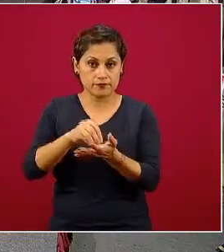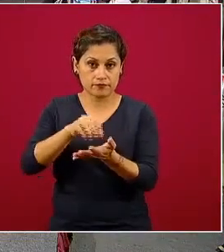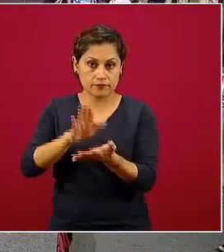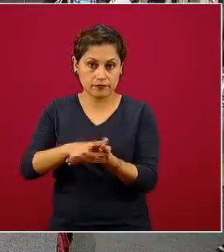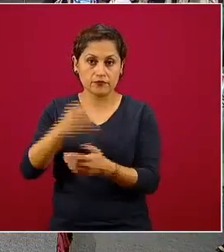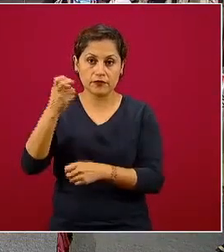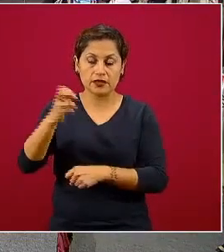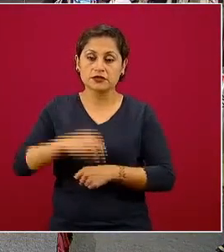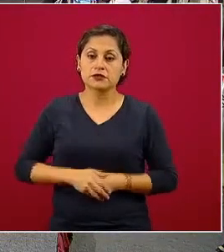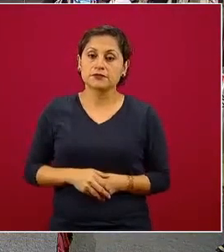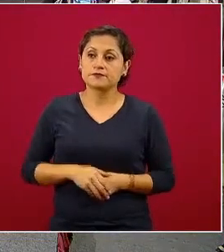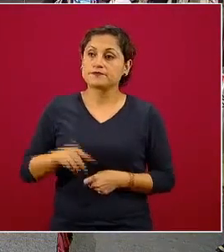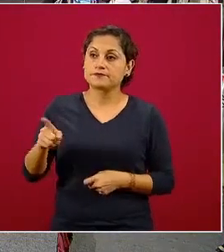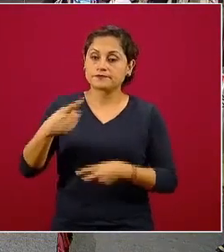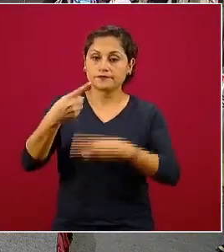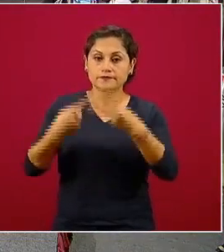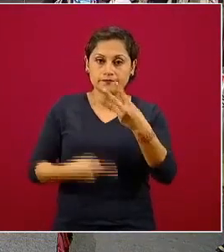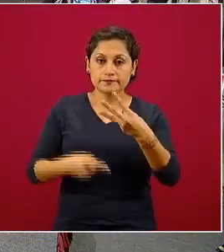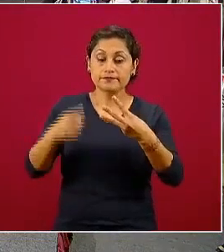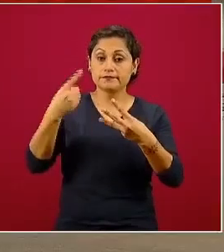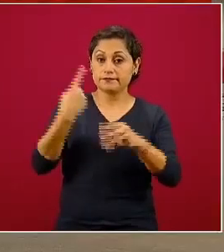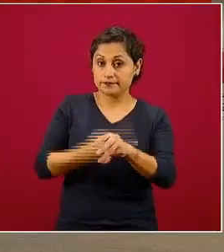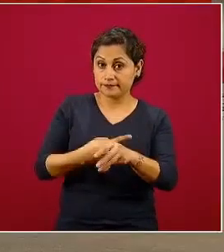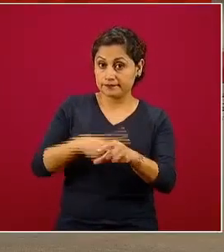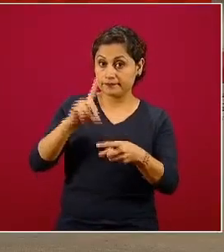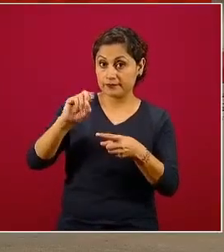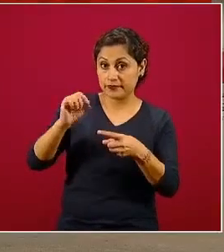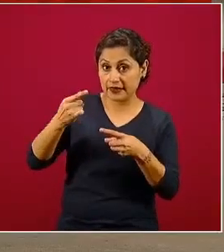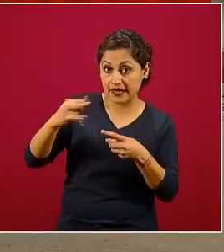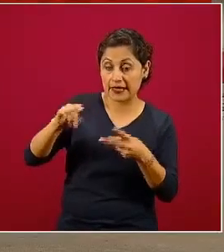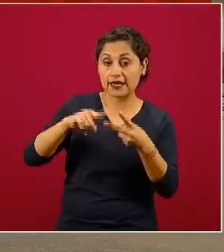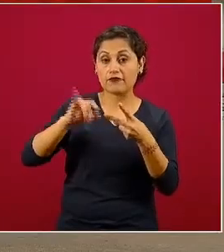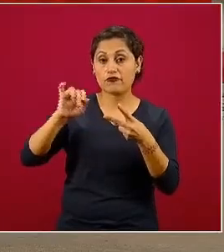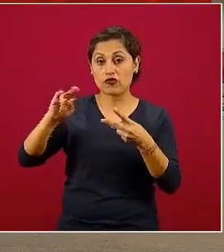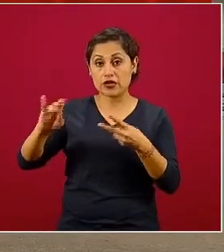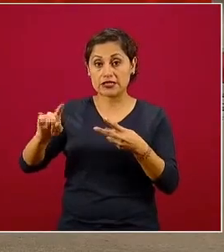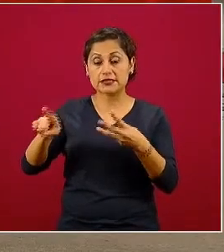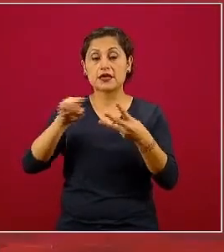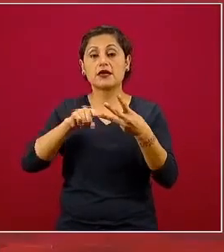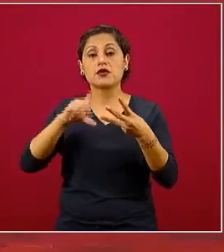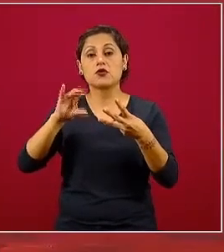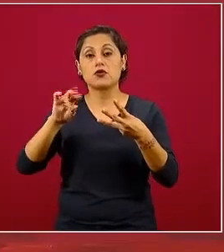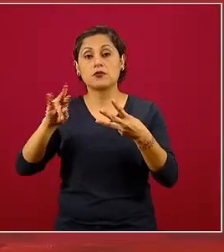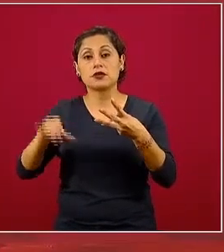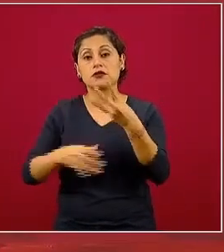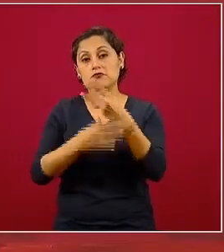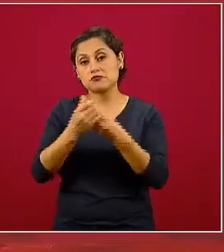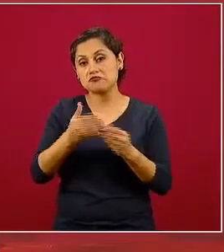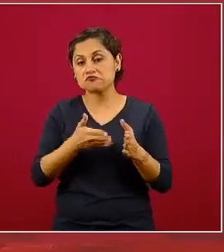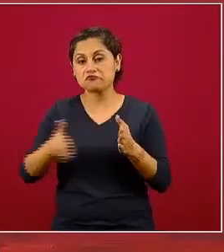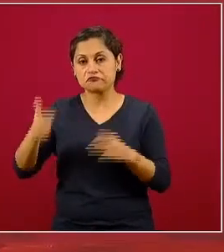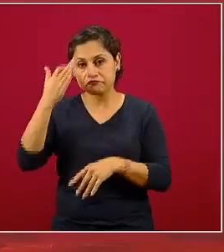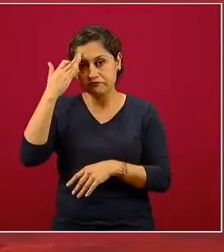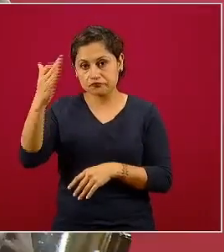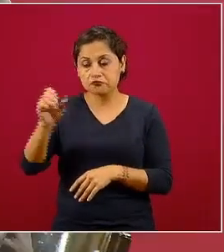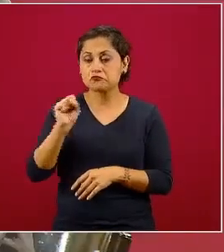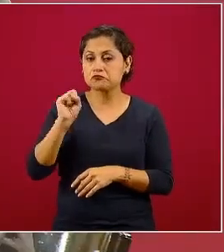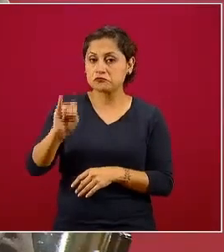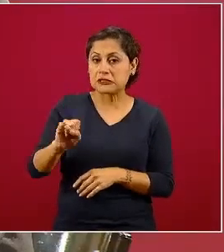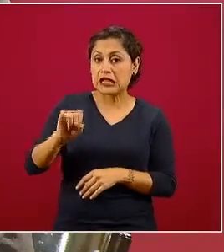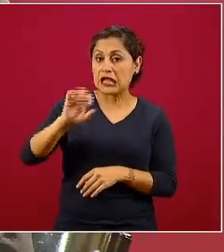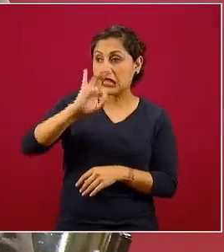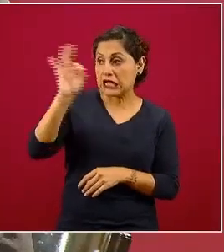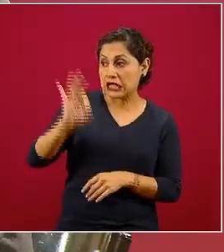Dengue, influenza y COVID. Pueden coincidir un poco, el dengue es también muy estacional igual que la influenza pero tienen